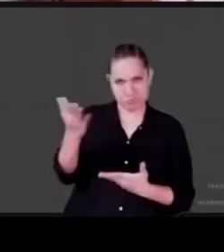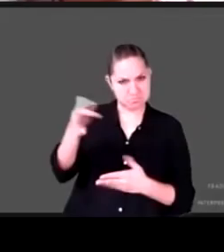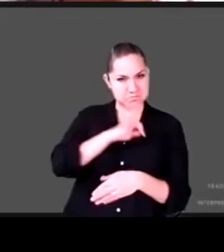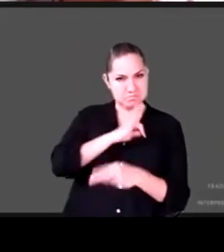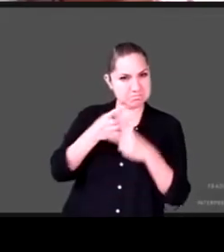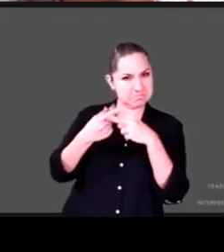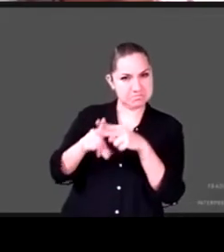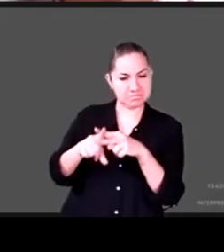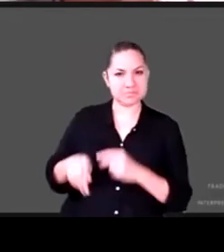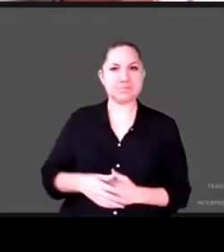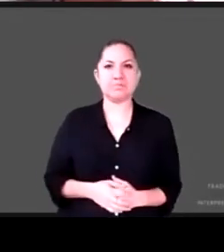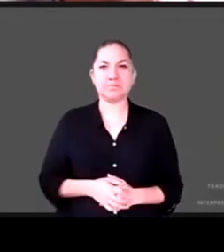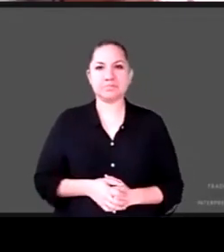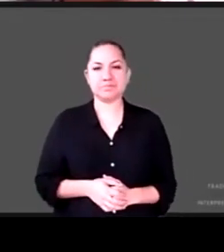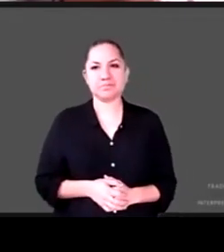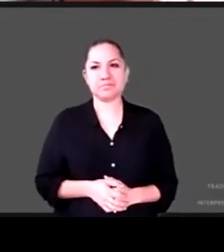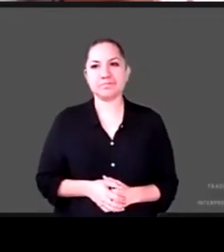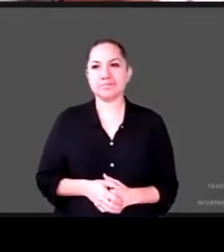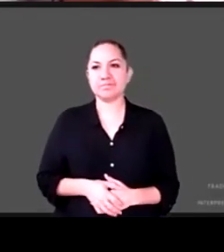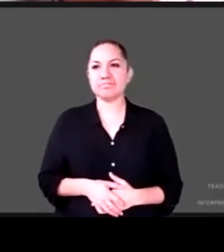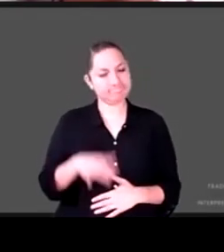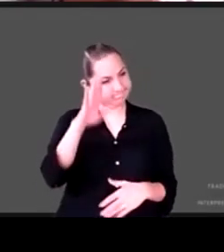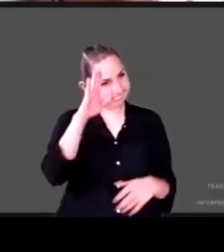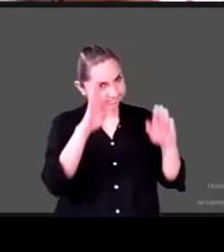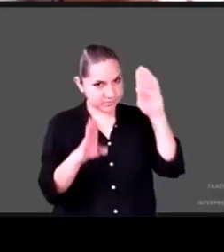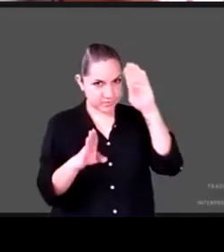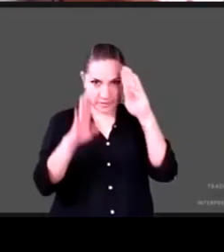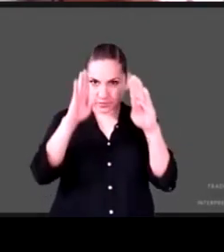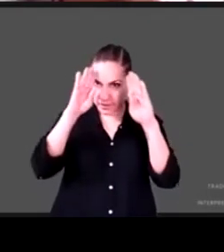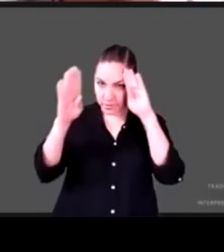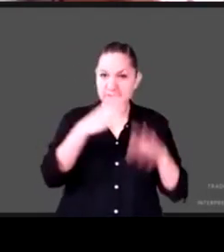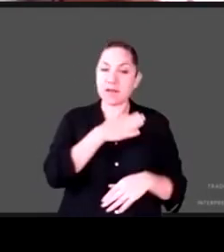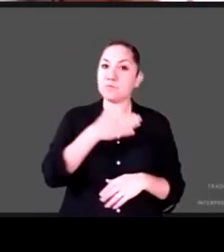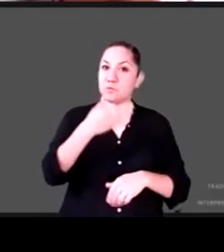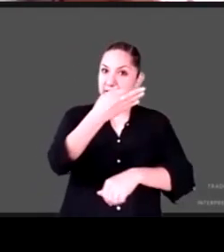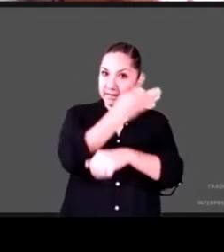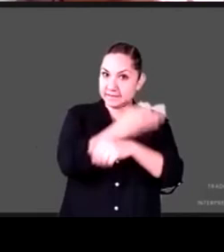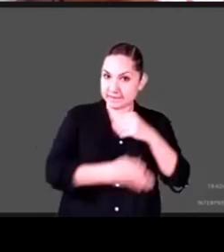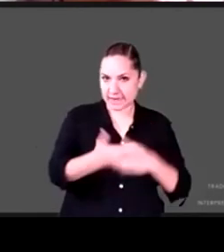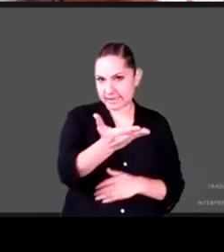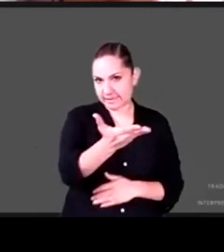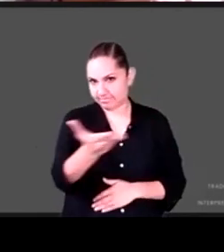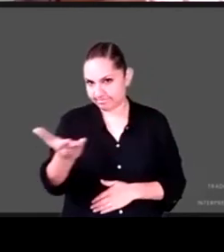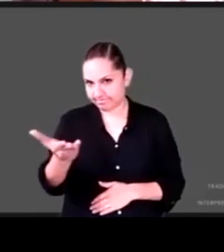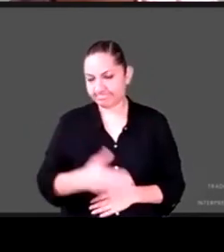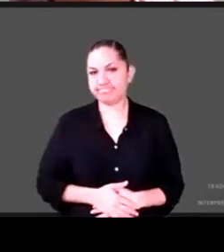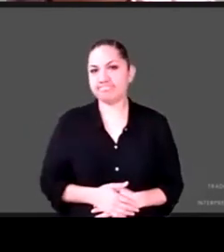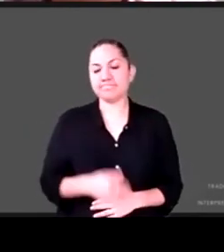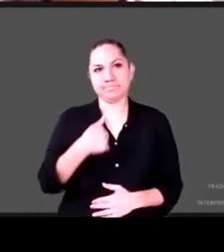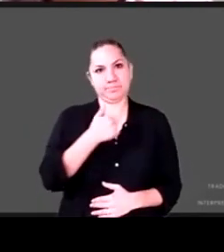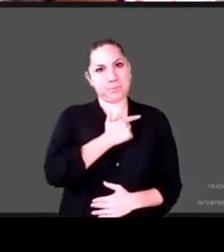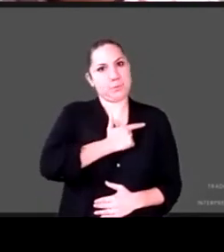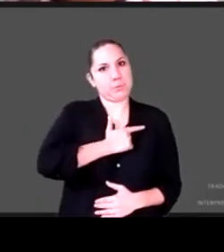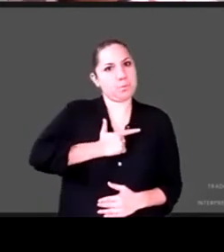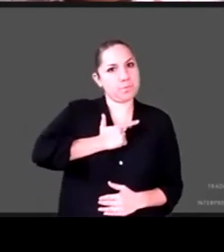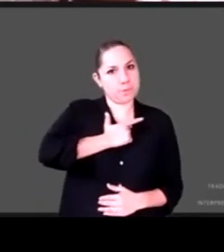¿Qué tal? Buenas tardes ya. Me da muchísimo gusto y me honra poder